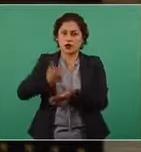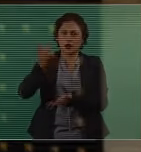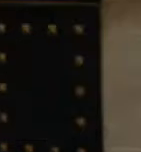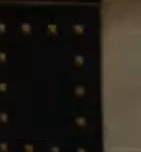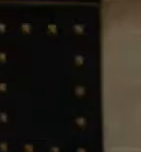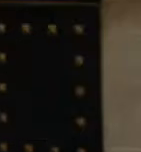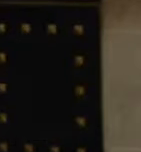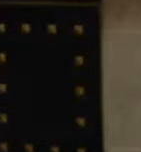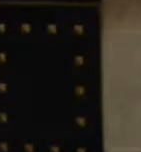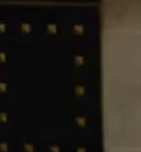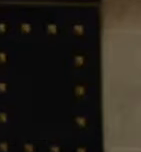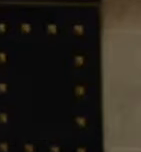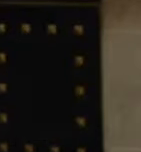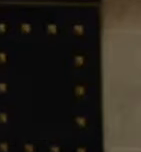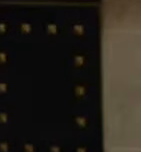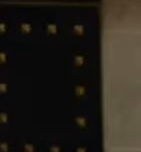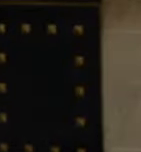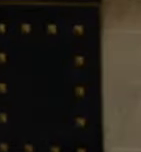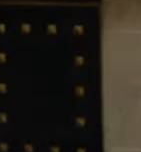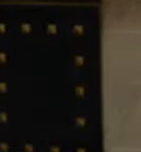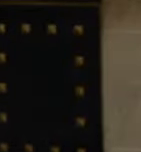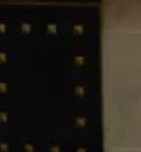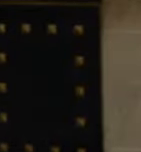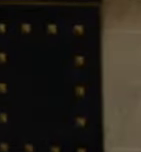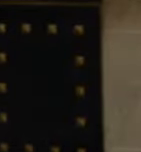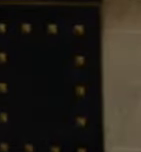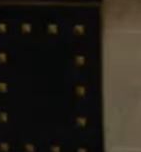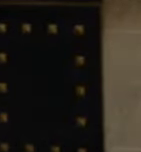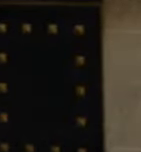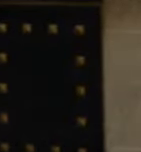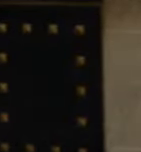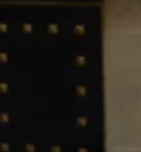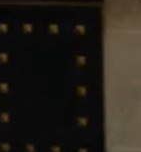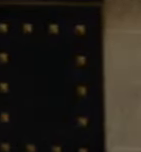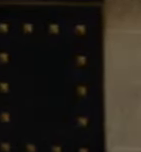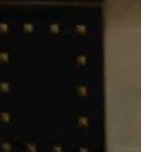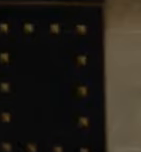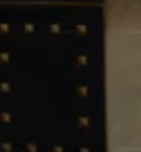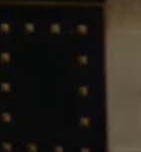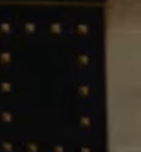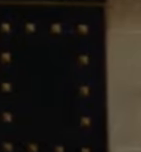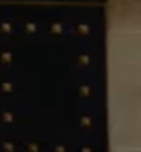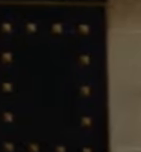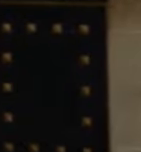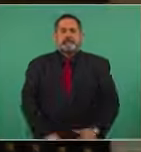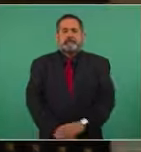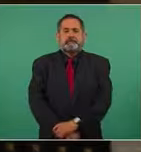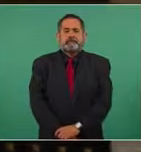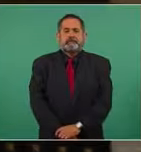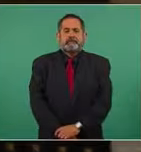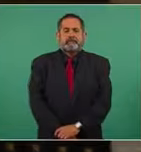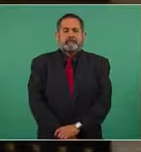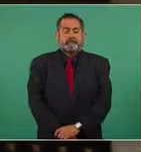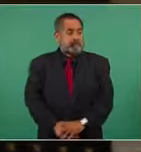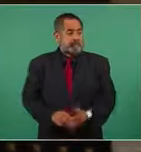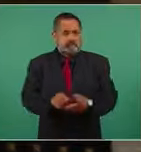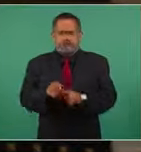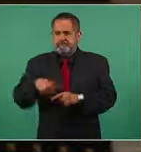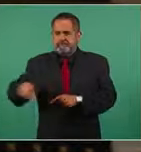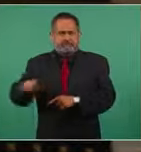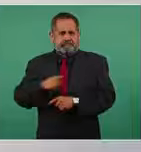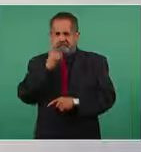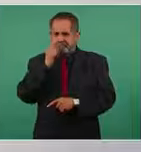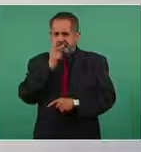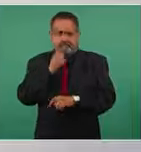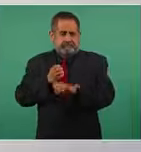una persona fallecida a partir precisamente de la reacción represiva brutal de la policía estatal de